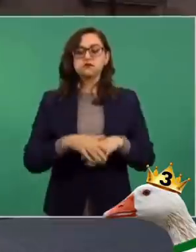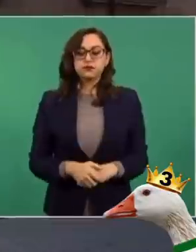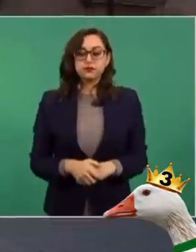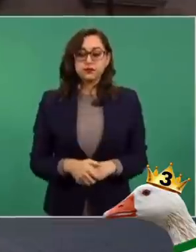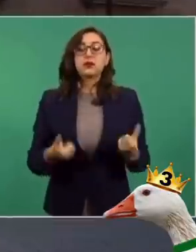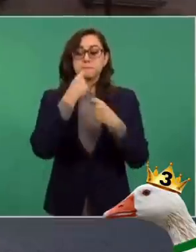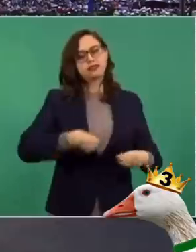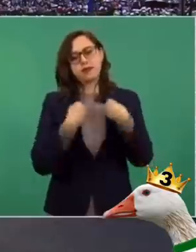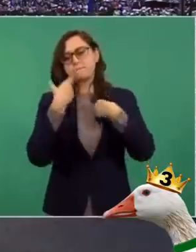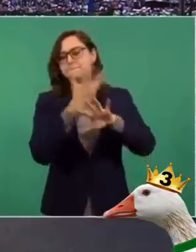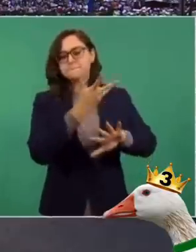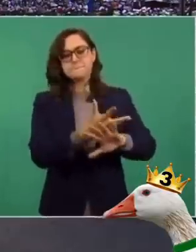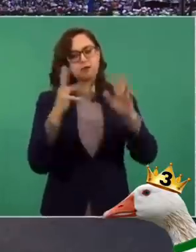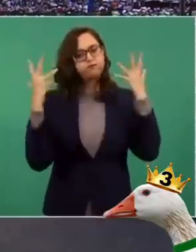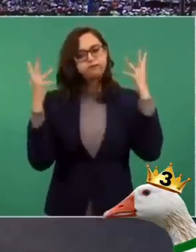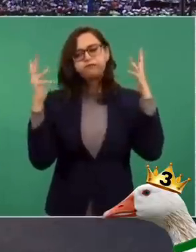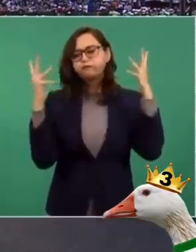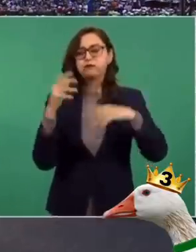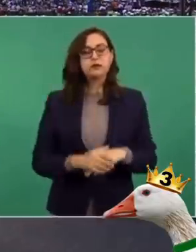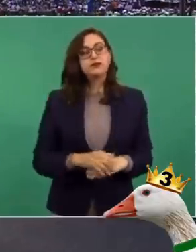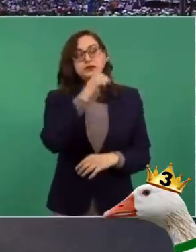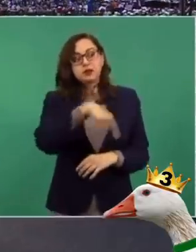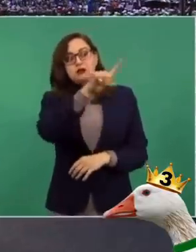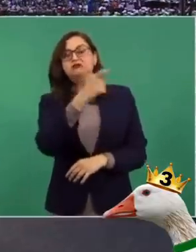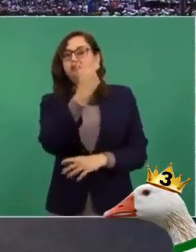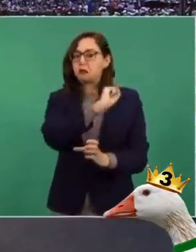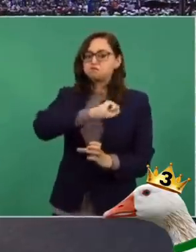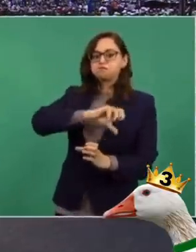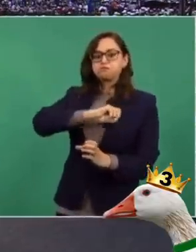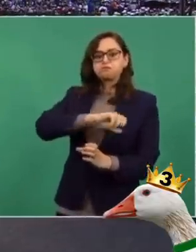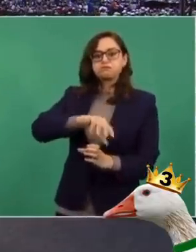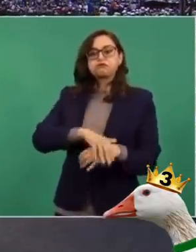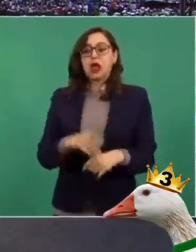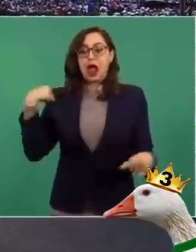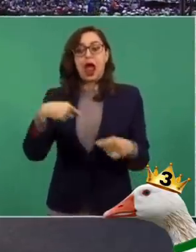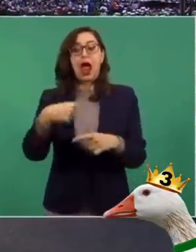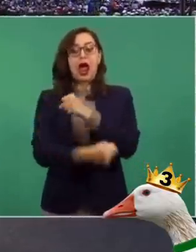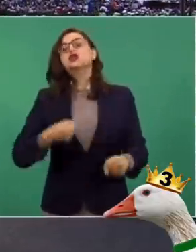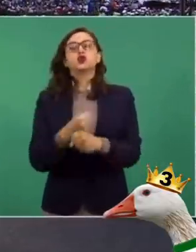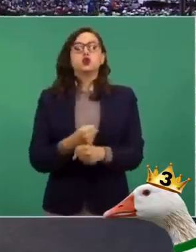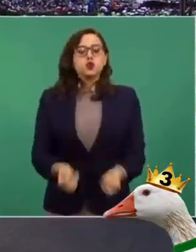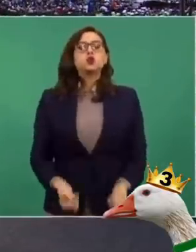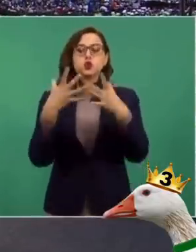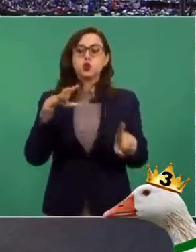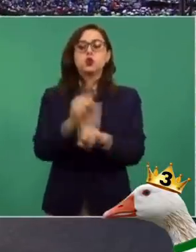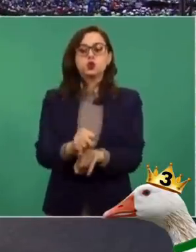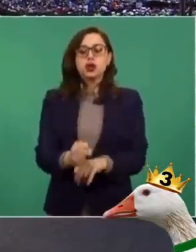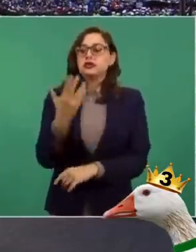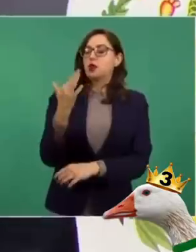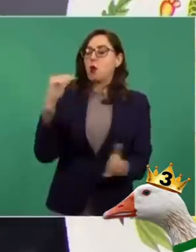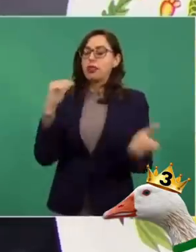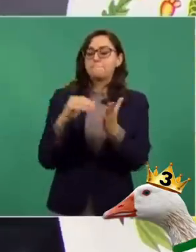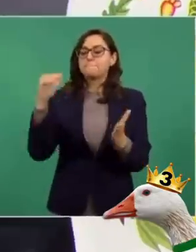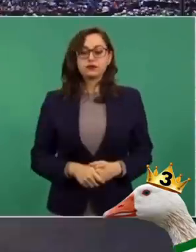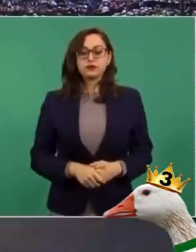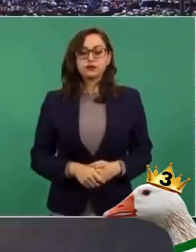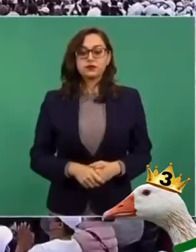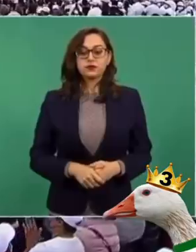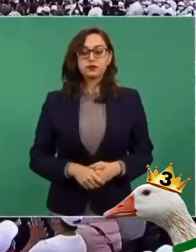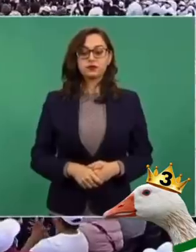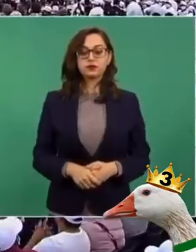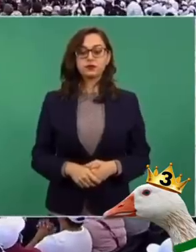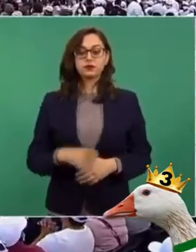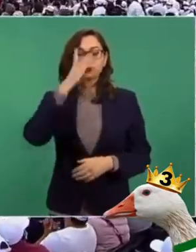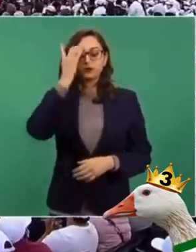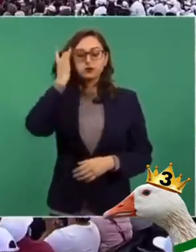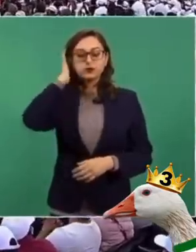Las remesas, lo que envían a sus familiares en México. Este año alcanzará la cifra récord de 50 mil millones de dólares. Casi